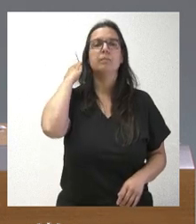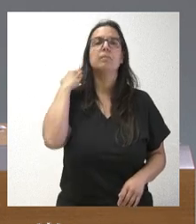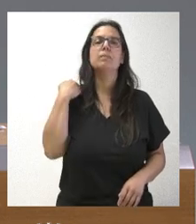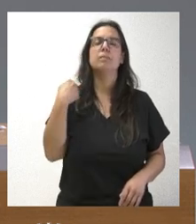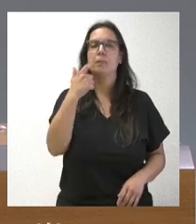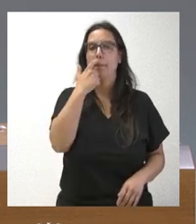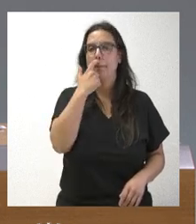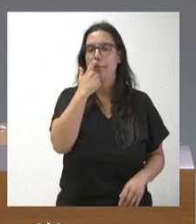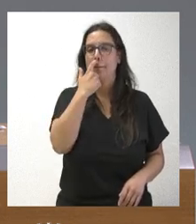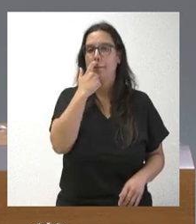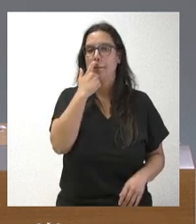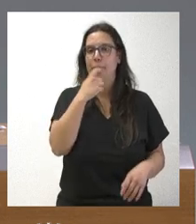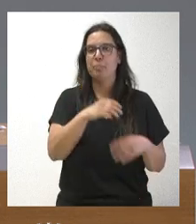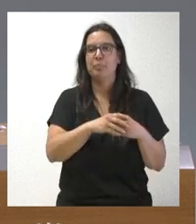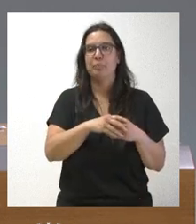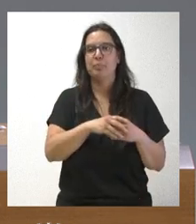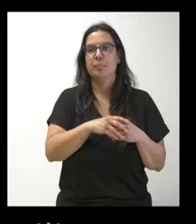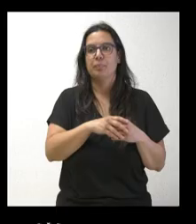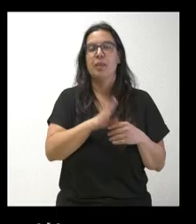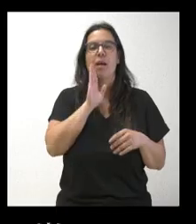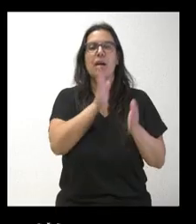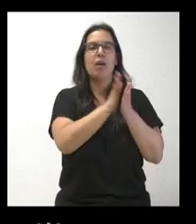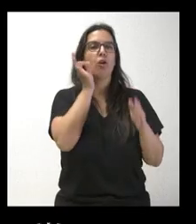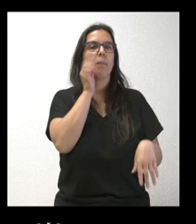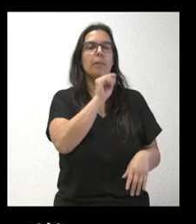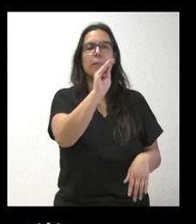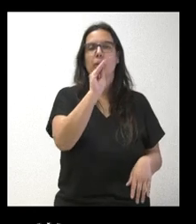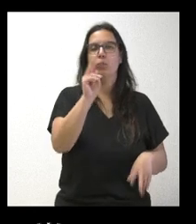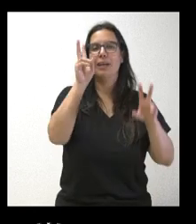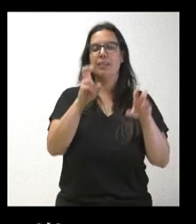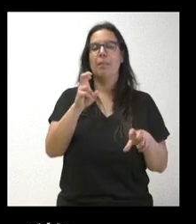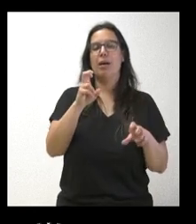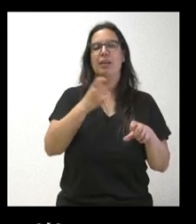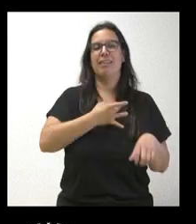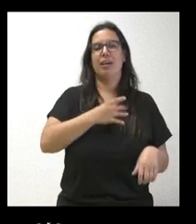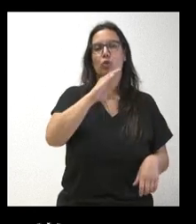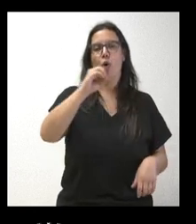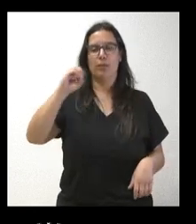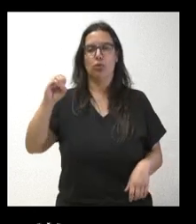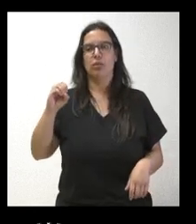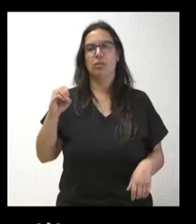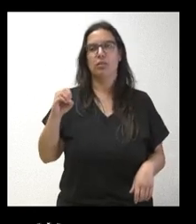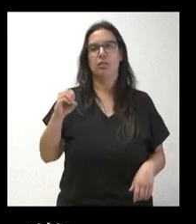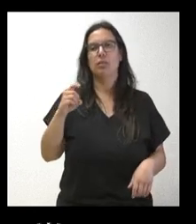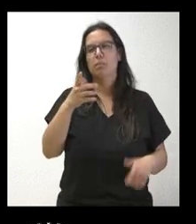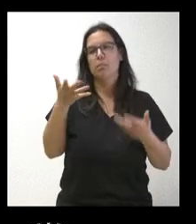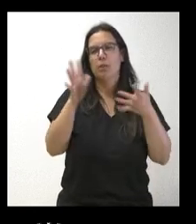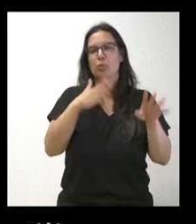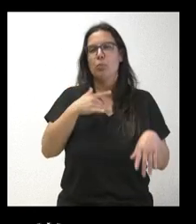Sí, sobre la pregunta que creo que ha hecho la compañera del tema de comisiones obreras, el IRPF este. No sé si nos puede decir